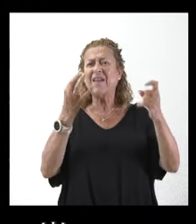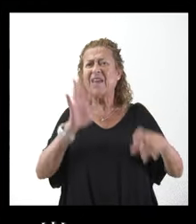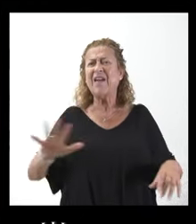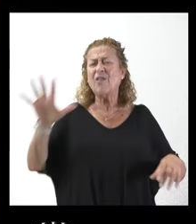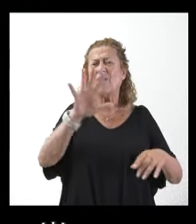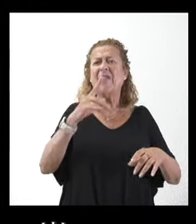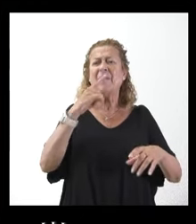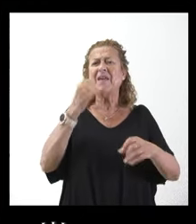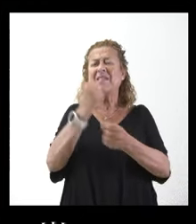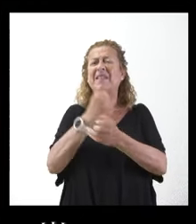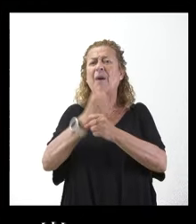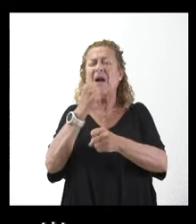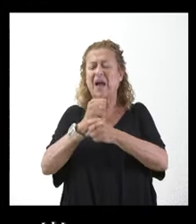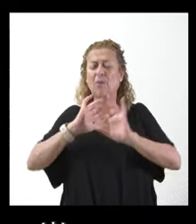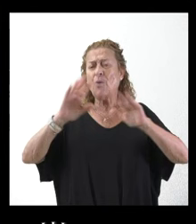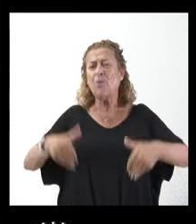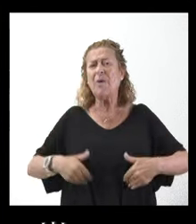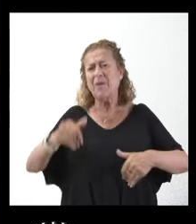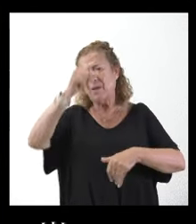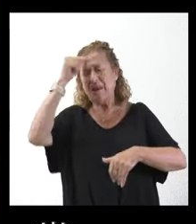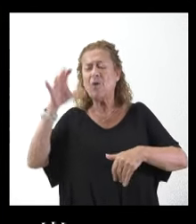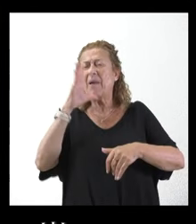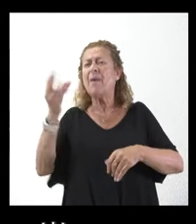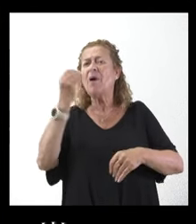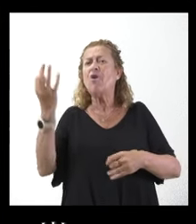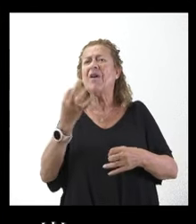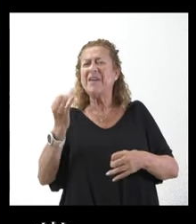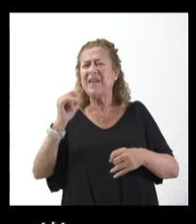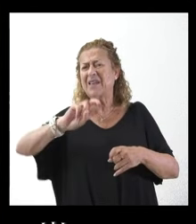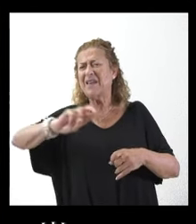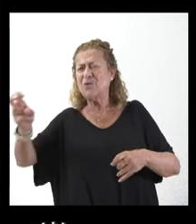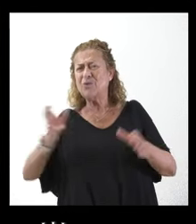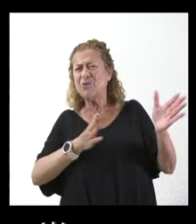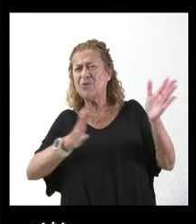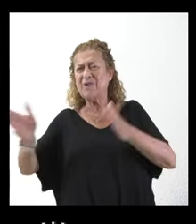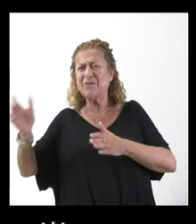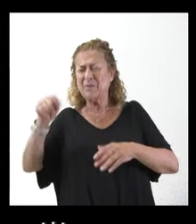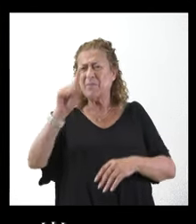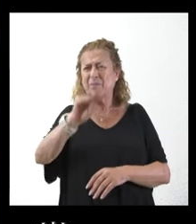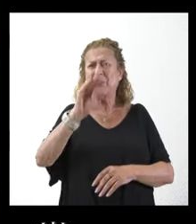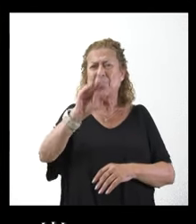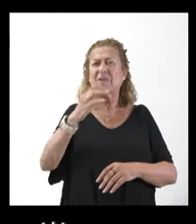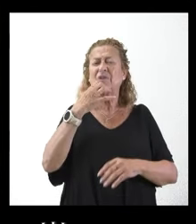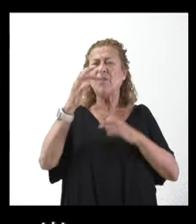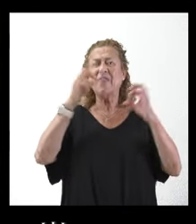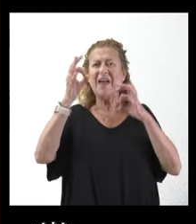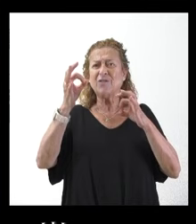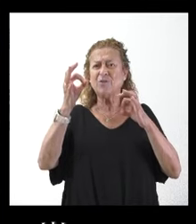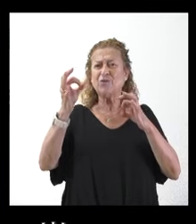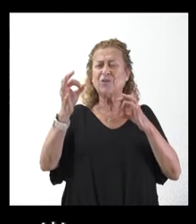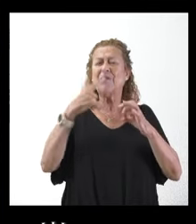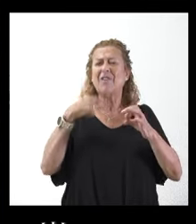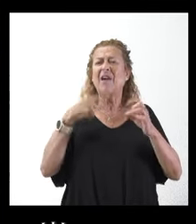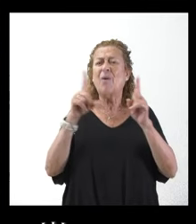trabajar a la vuelta del verano, aunque sean susceptibles de mejora. Y, por otro lado, también preguntarle si con los datos conocidos de las entregas a